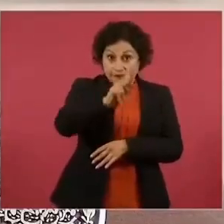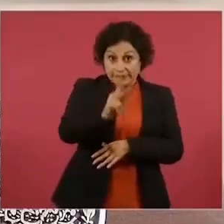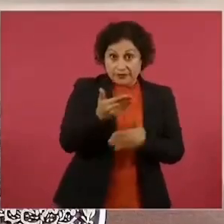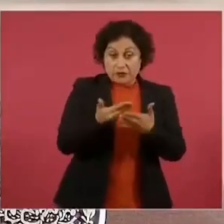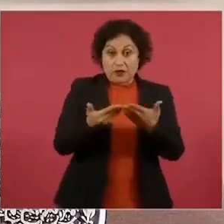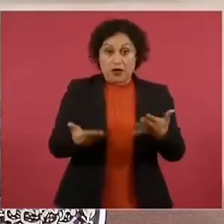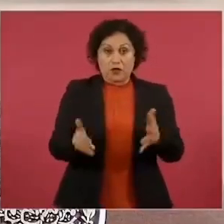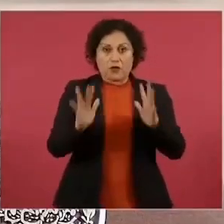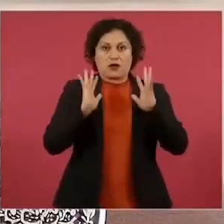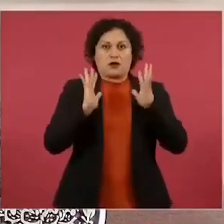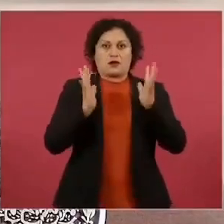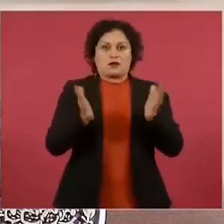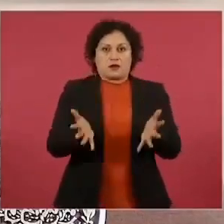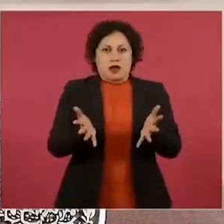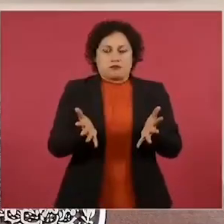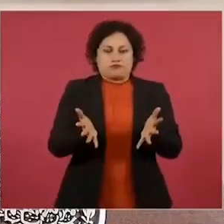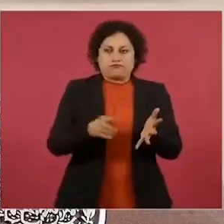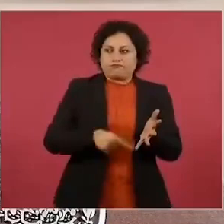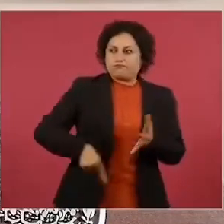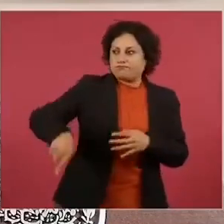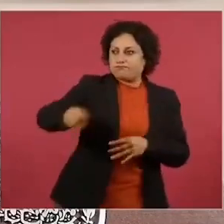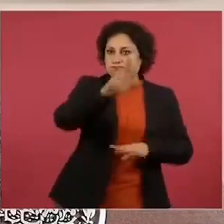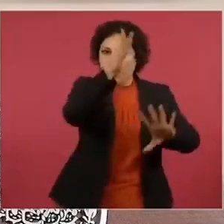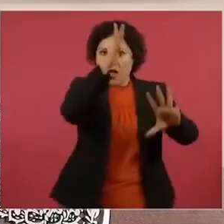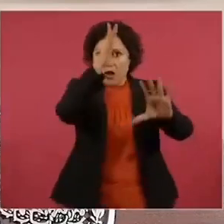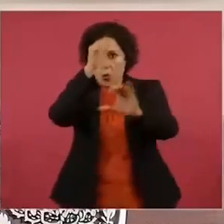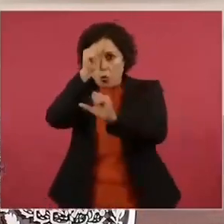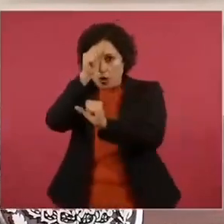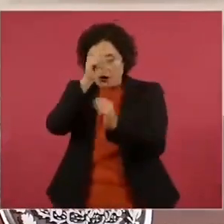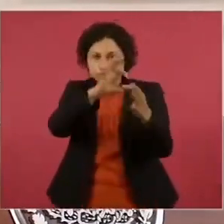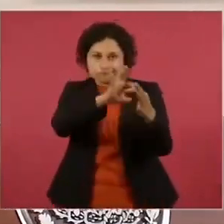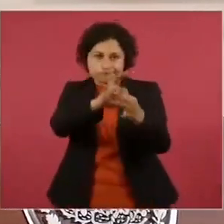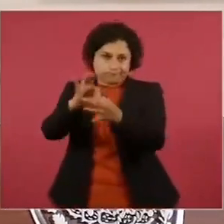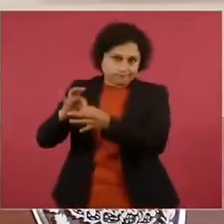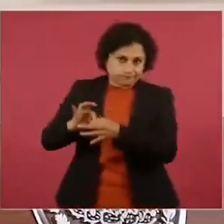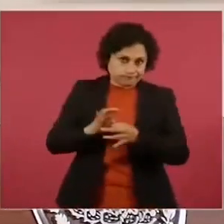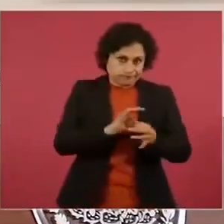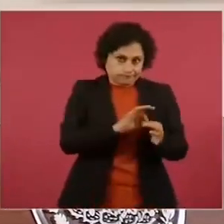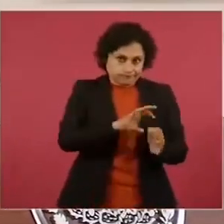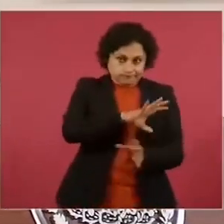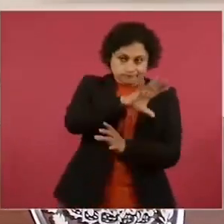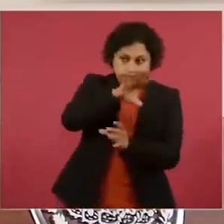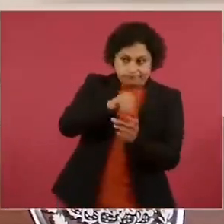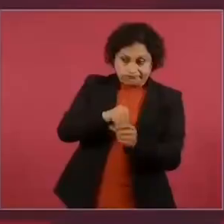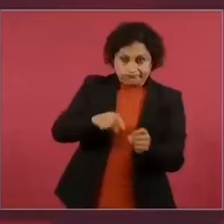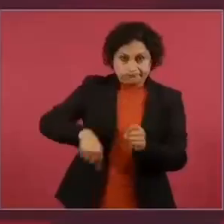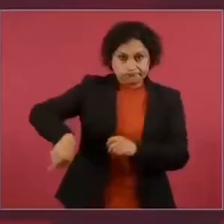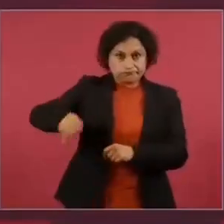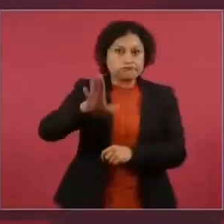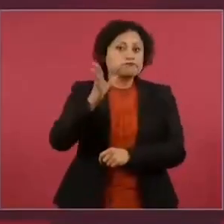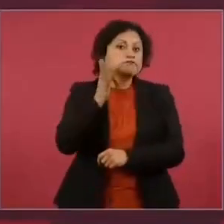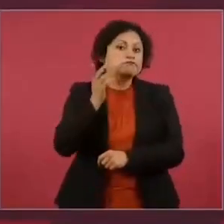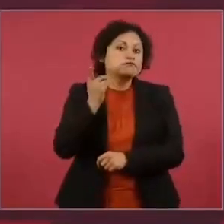informan, de que haya un mecanismo para